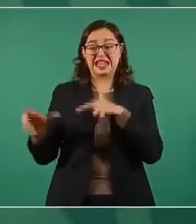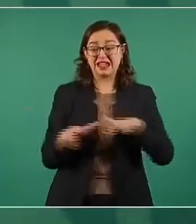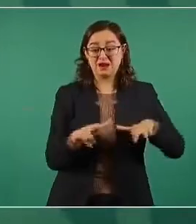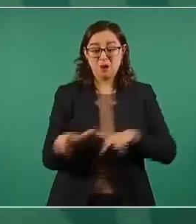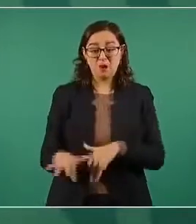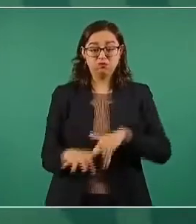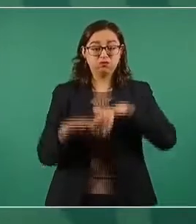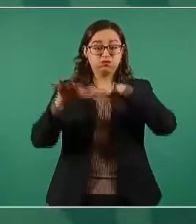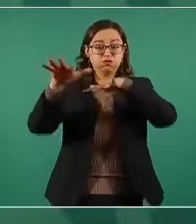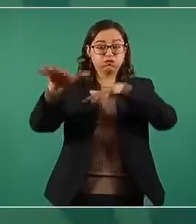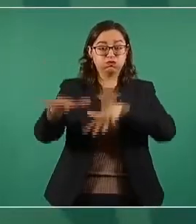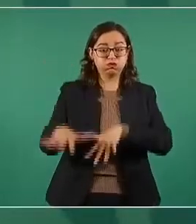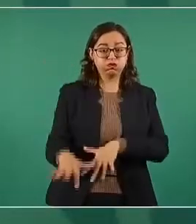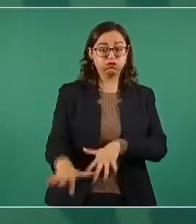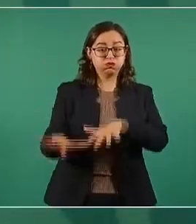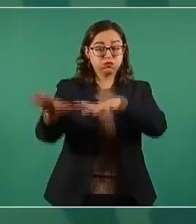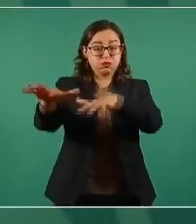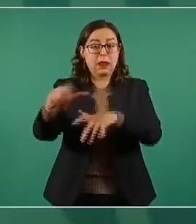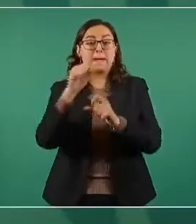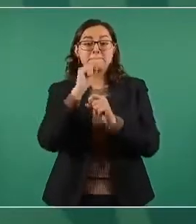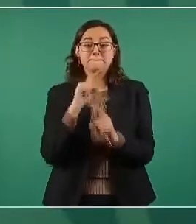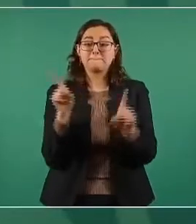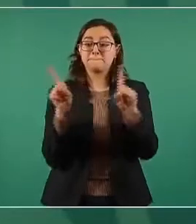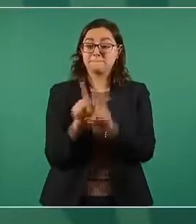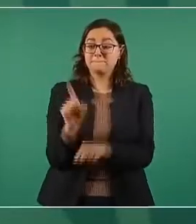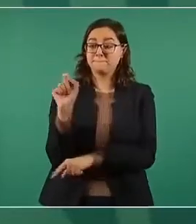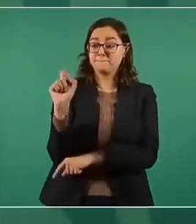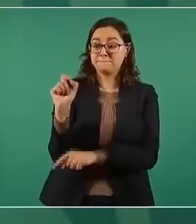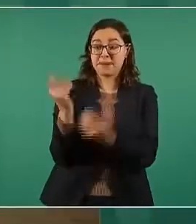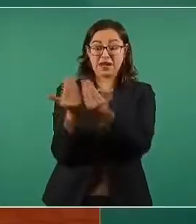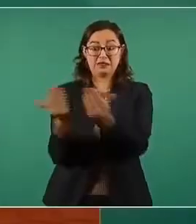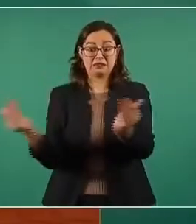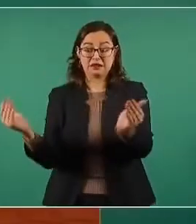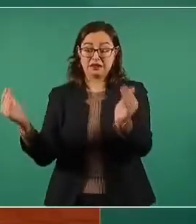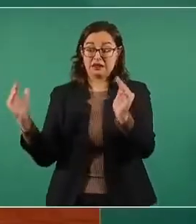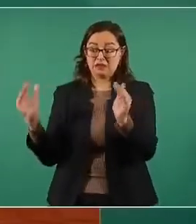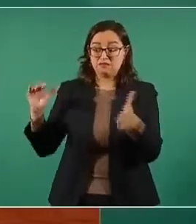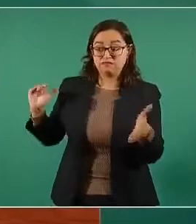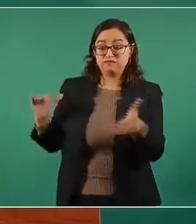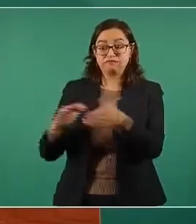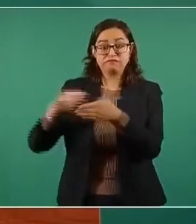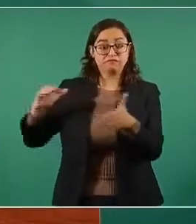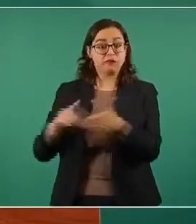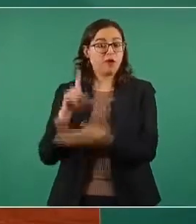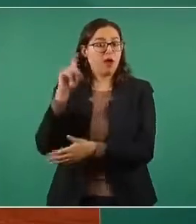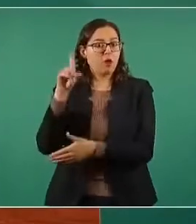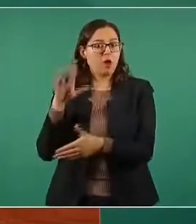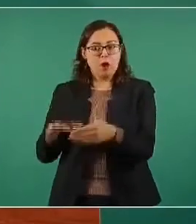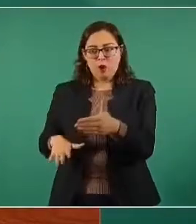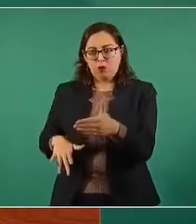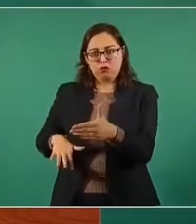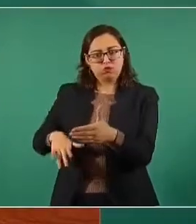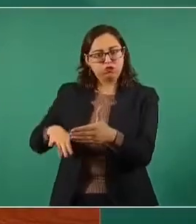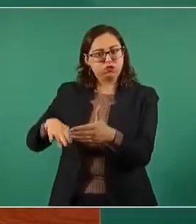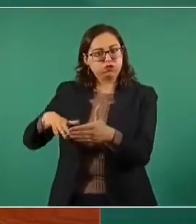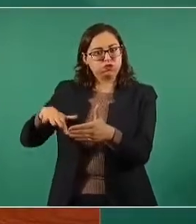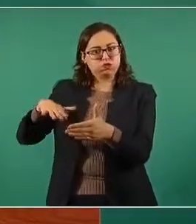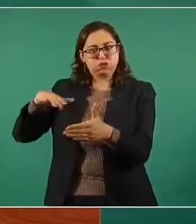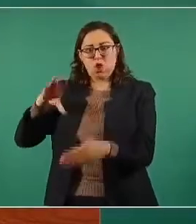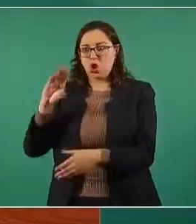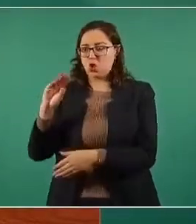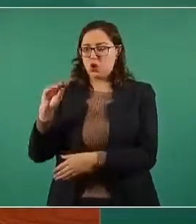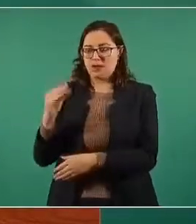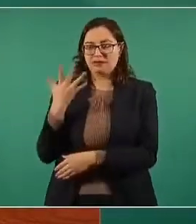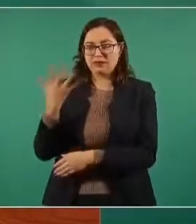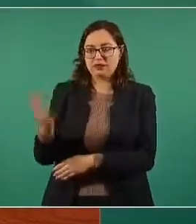reportan 20 presas con más del 95 por ciento de almacenamiento. Esto es, en realidad,